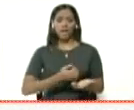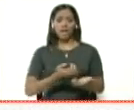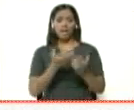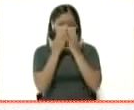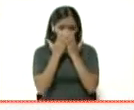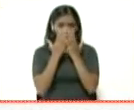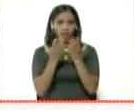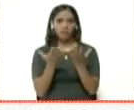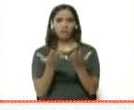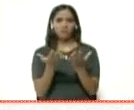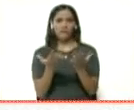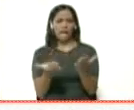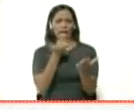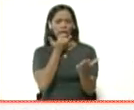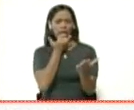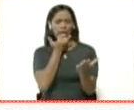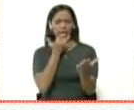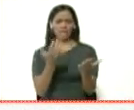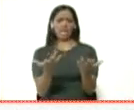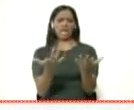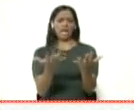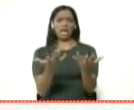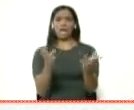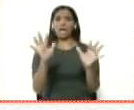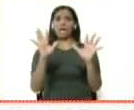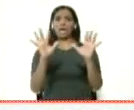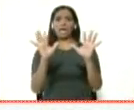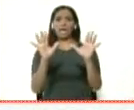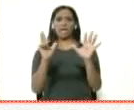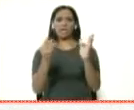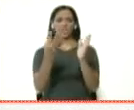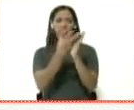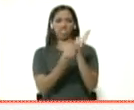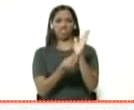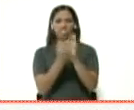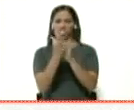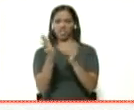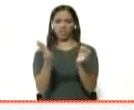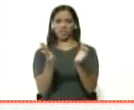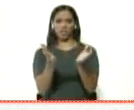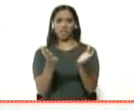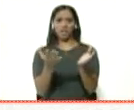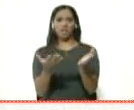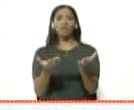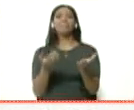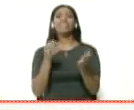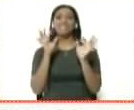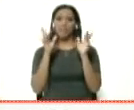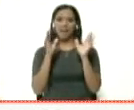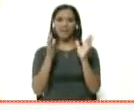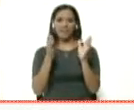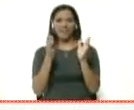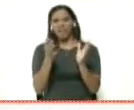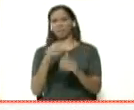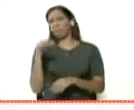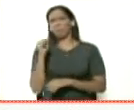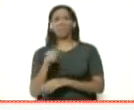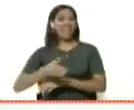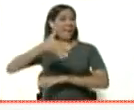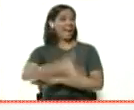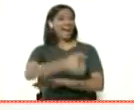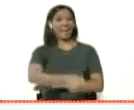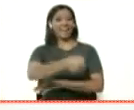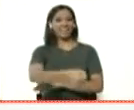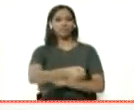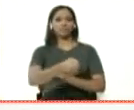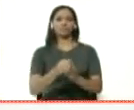mano, nos llenamos la mano de esas secreciones cuando estornudamos y tosemos. Y esa mano se la damos a otra persona e inmediatamente ahí